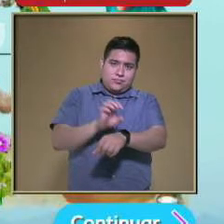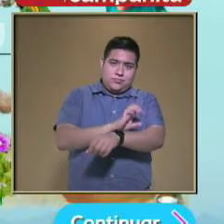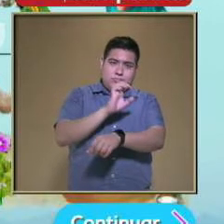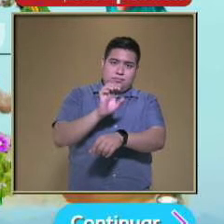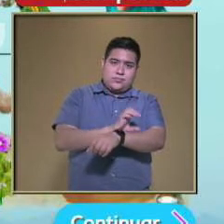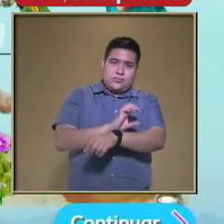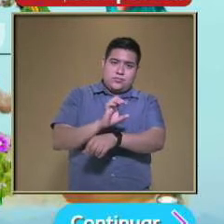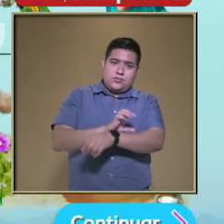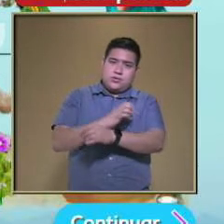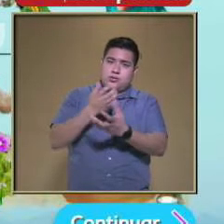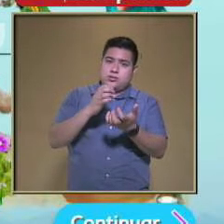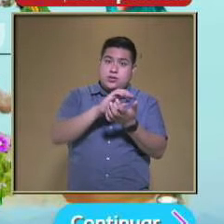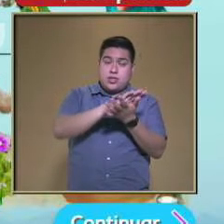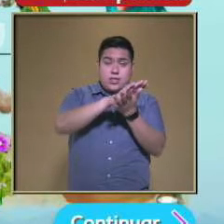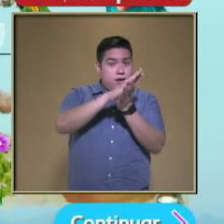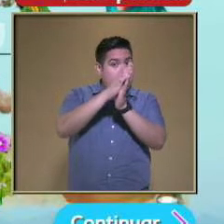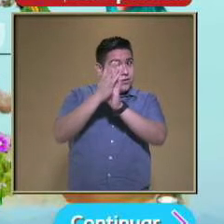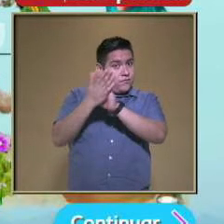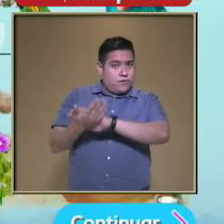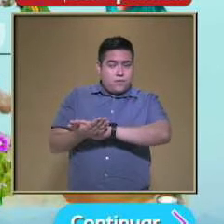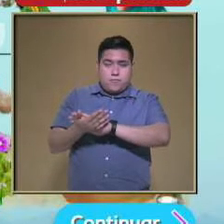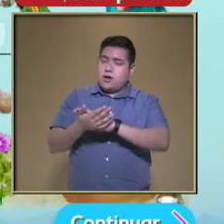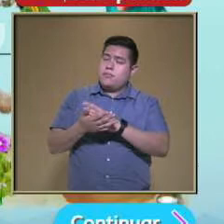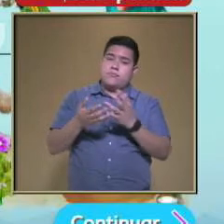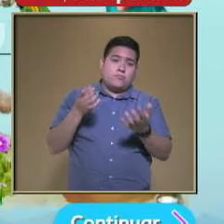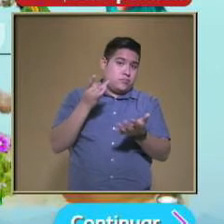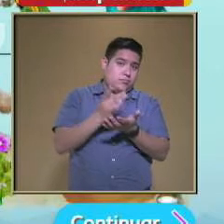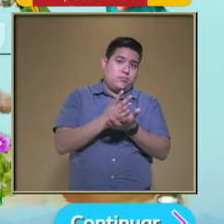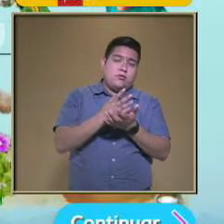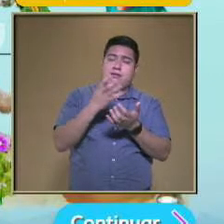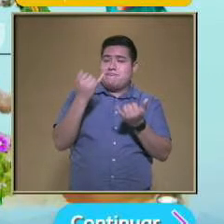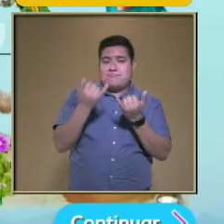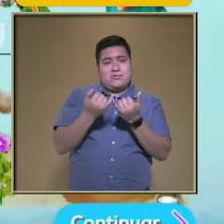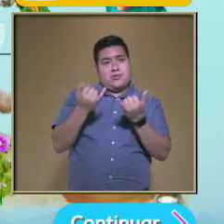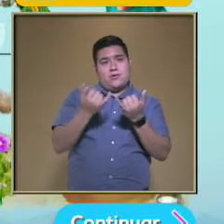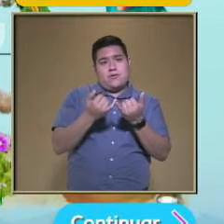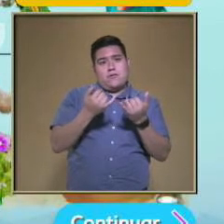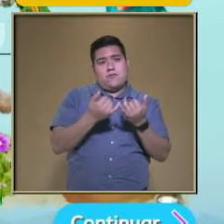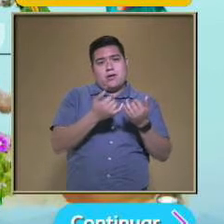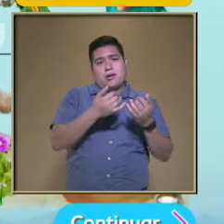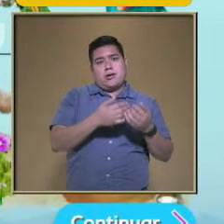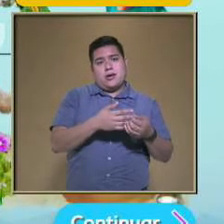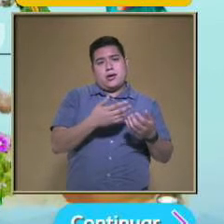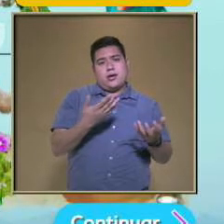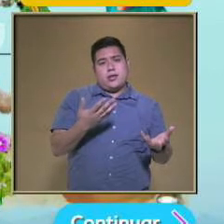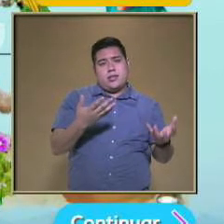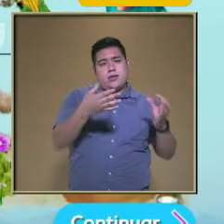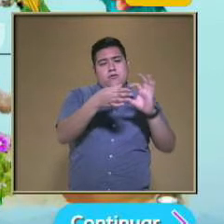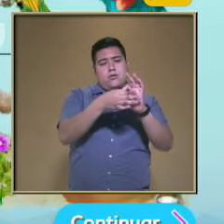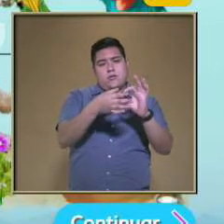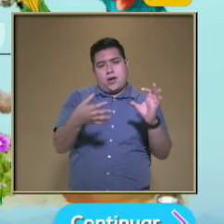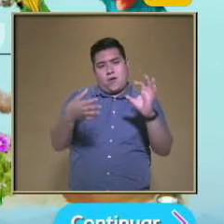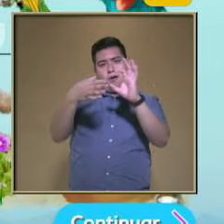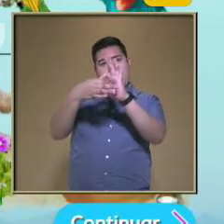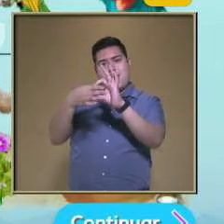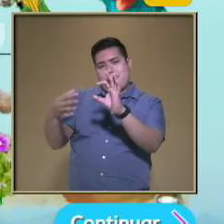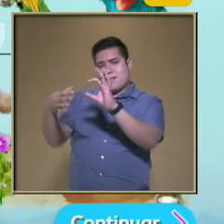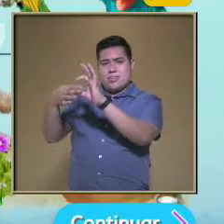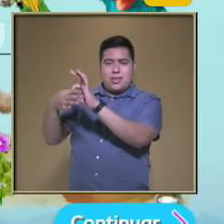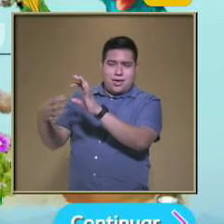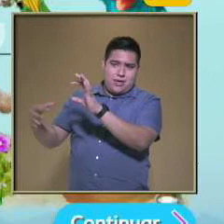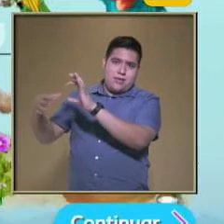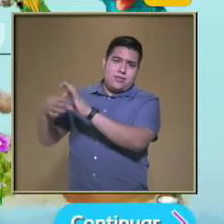destruye Solo se transforma Al igual que la materia Y aquí va pasando De organismo En organismo Y de un nivel A otro